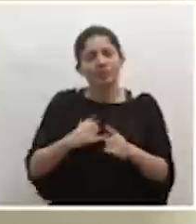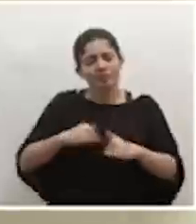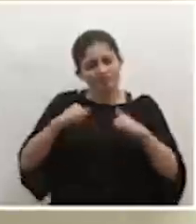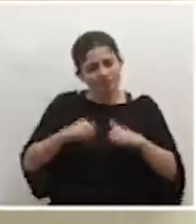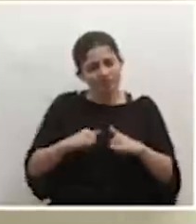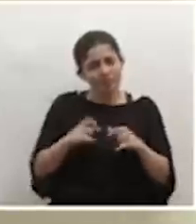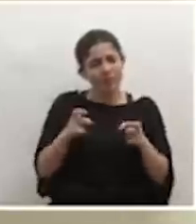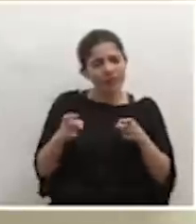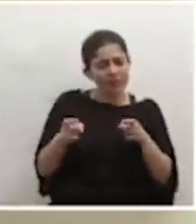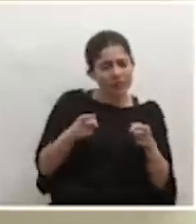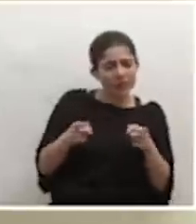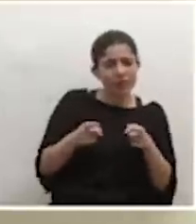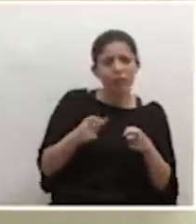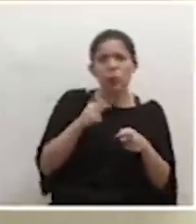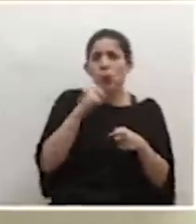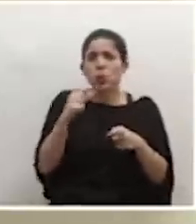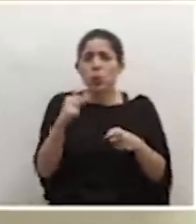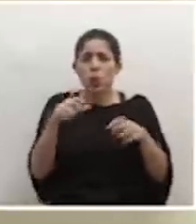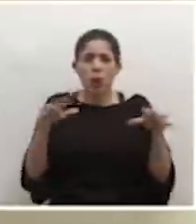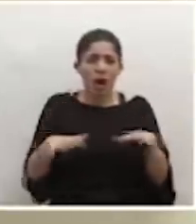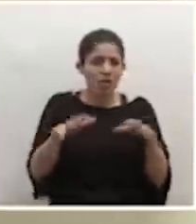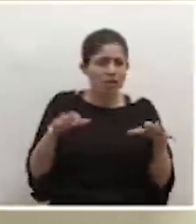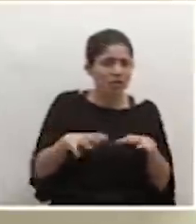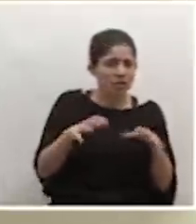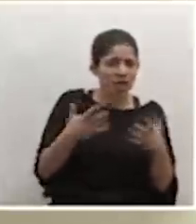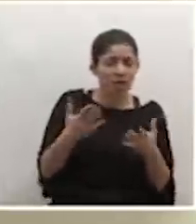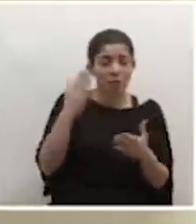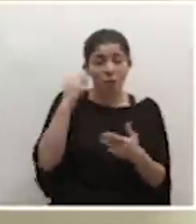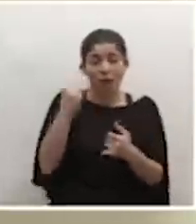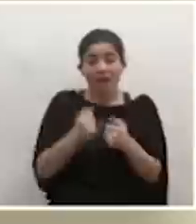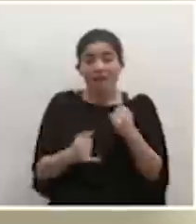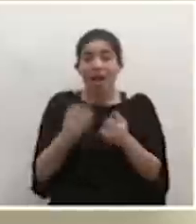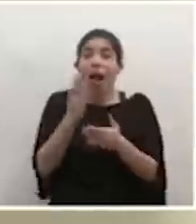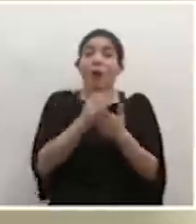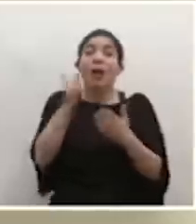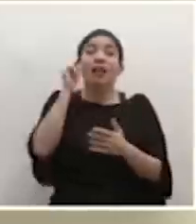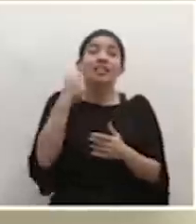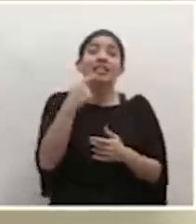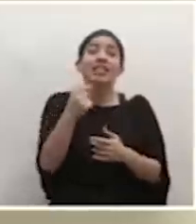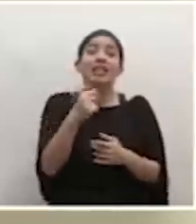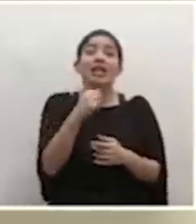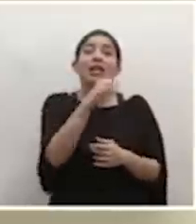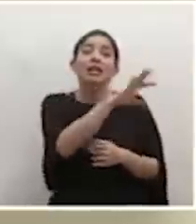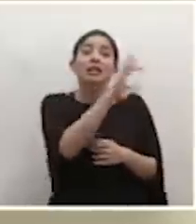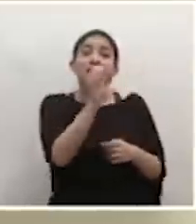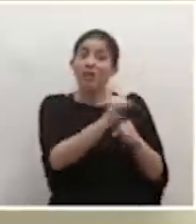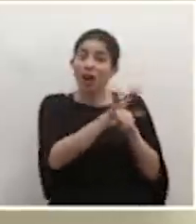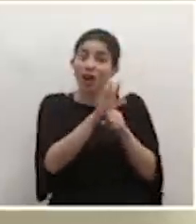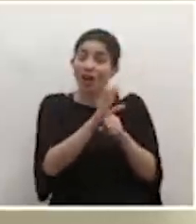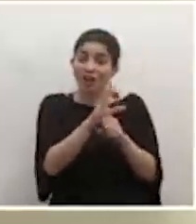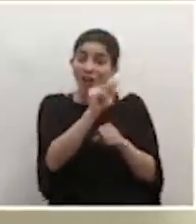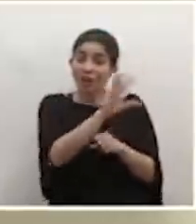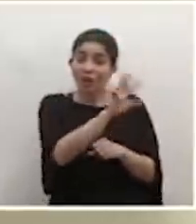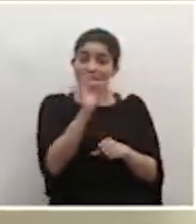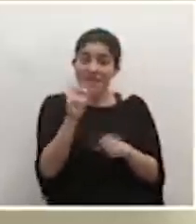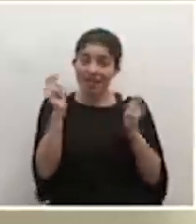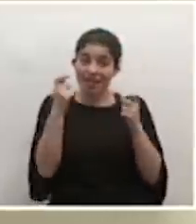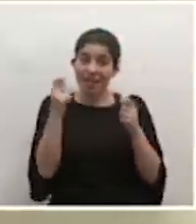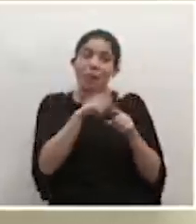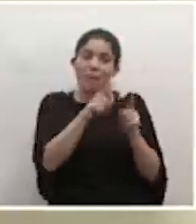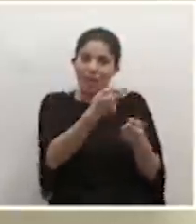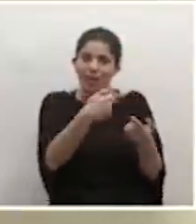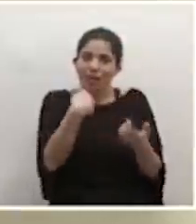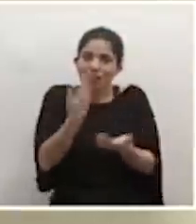cierta verdad, no estar haciendo ese tipo de actividades que al final, aunque yo lo decía ayer, no invitamos al coronavirus, pero él llega y él llega y al final se